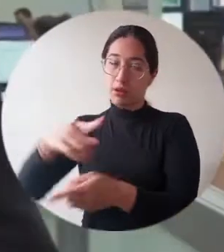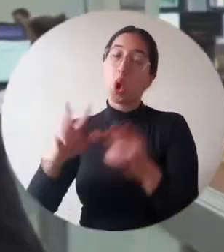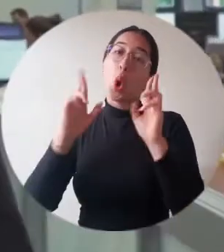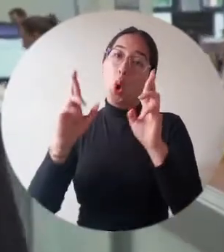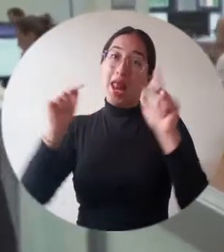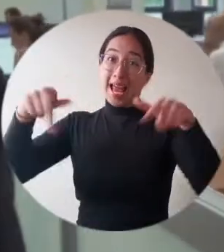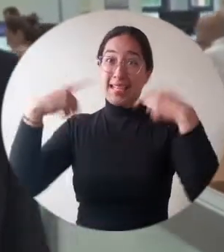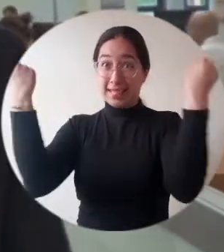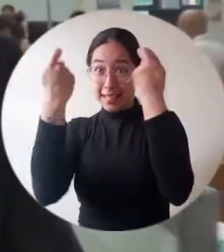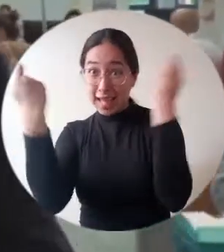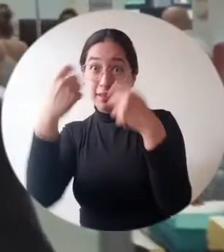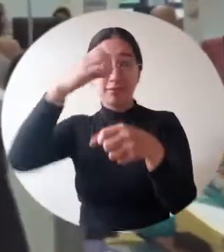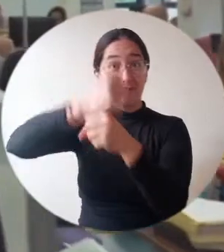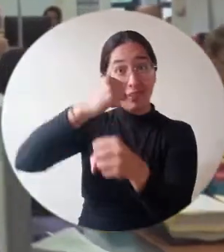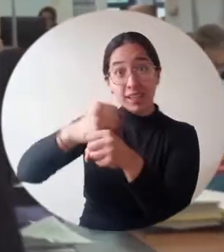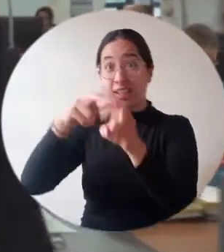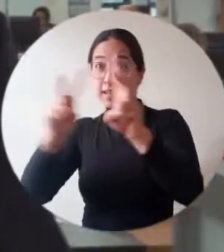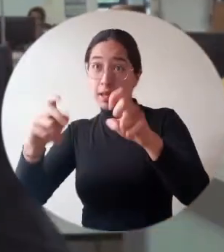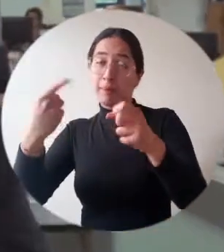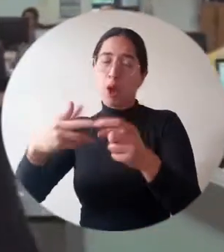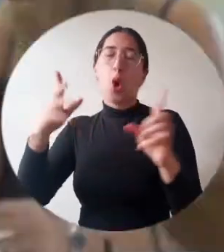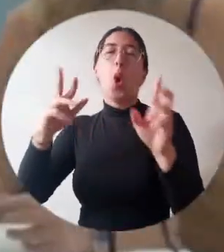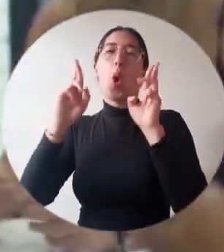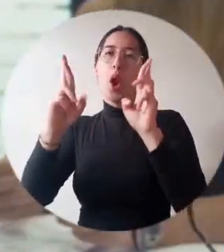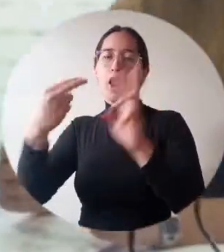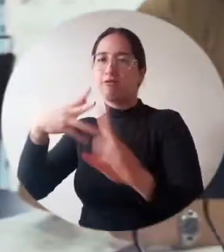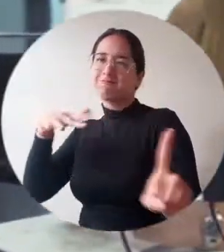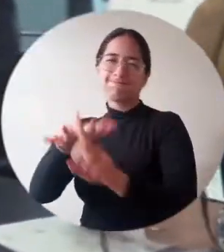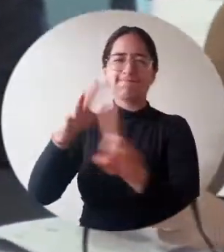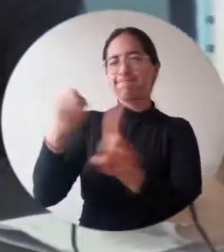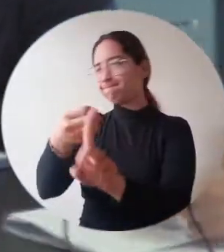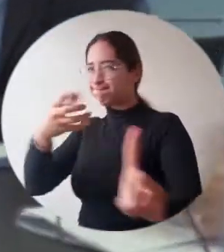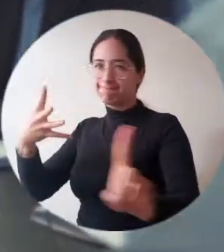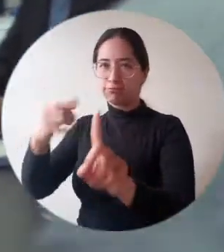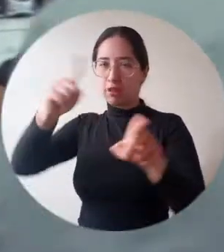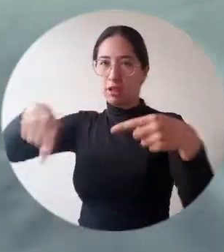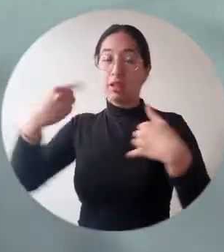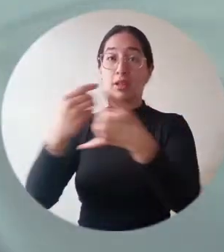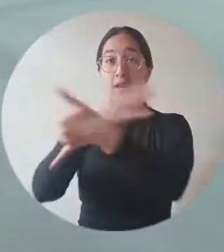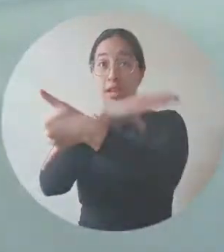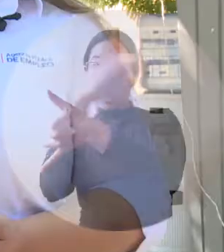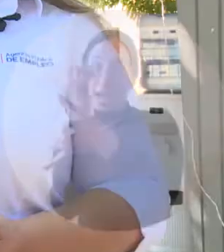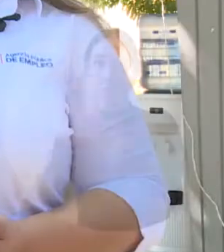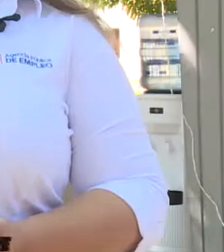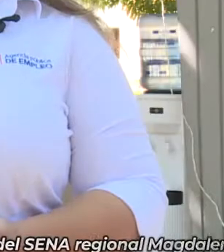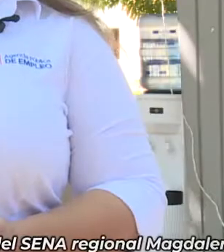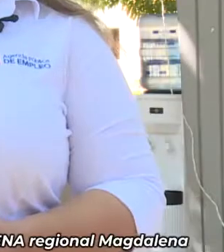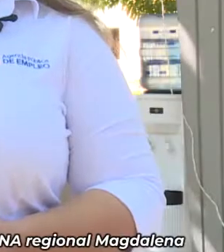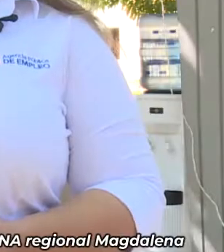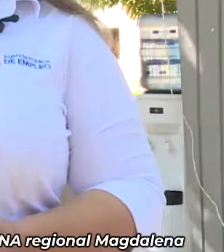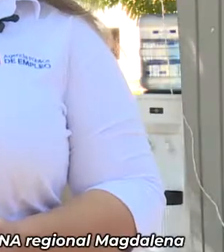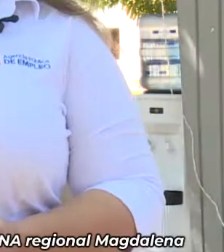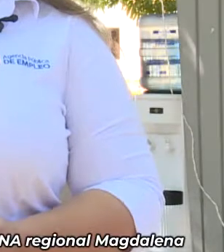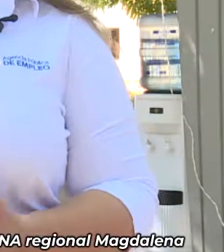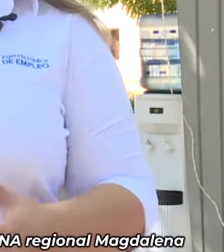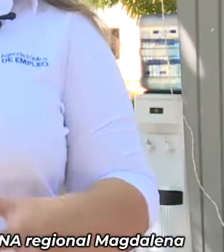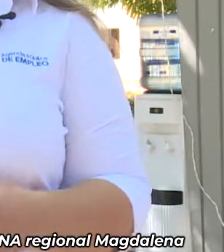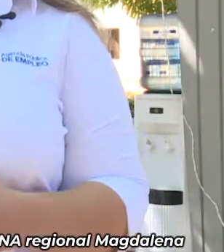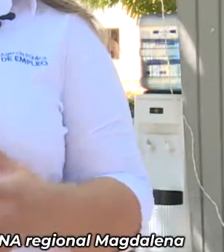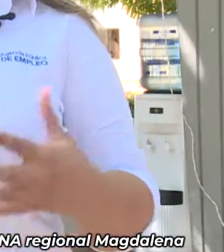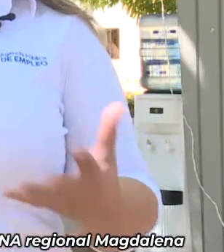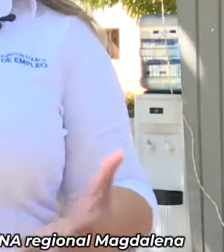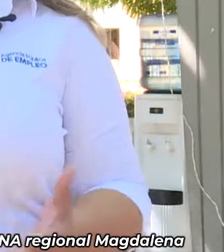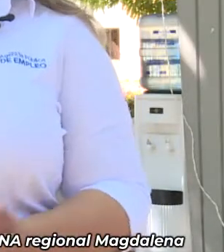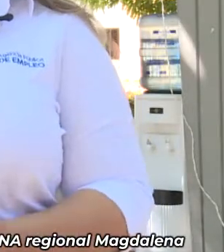nuestra comunidad y nuestros egresados que generen impacto en nuestra región Caribe y del Magdalena. Este es un espacio ideal para que